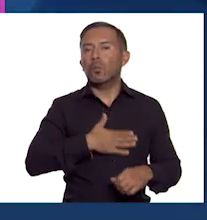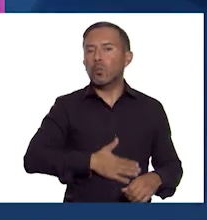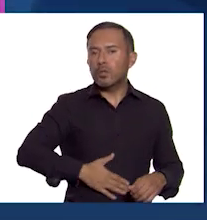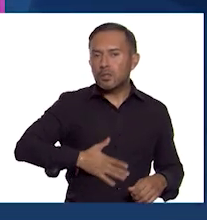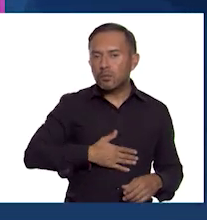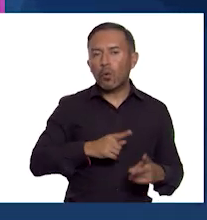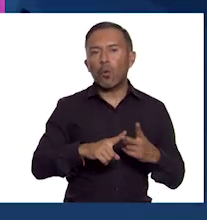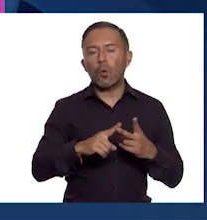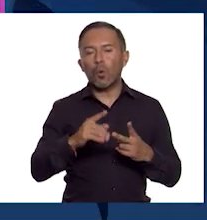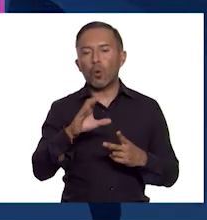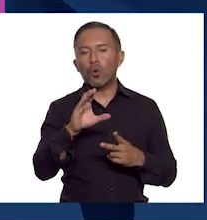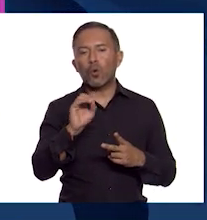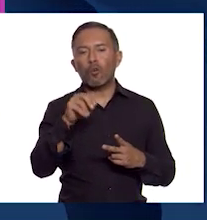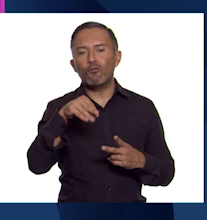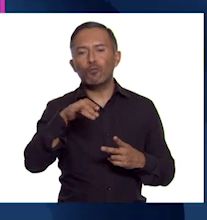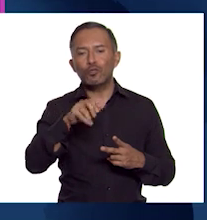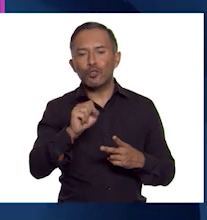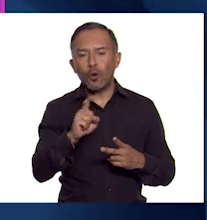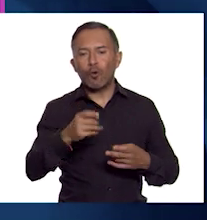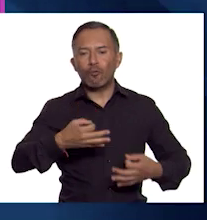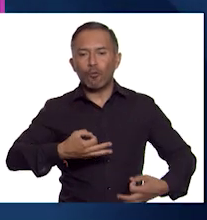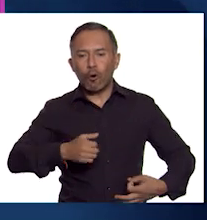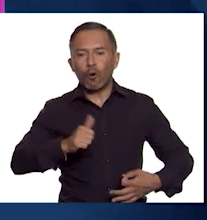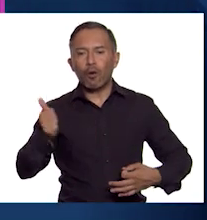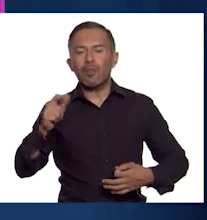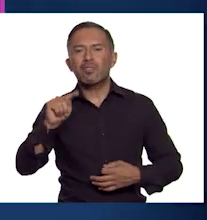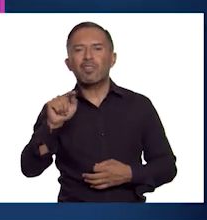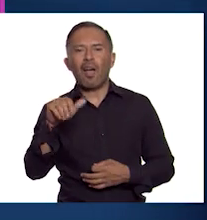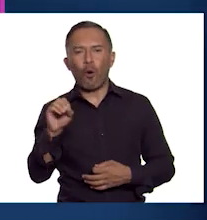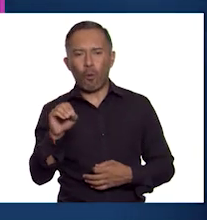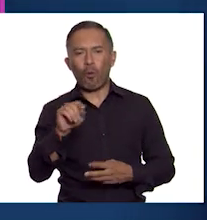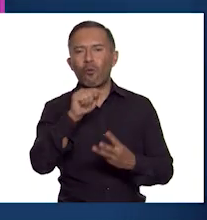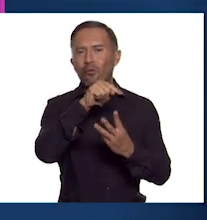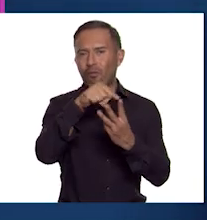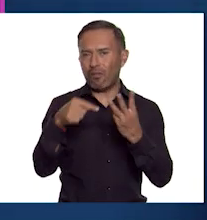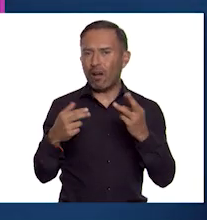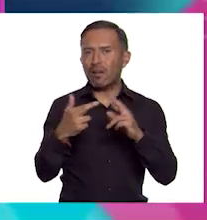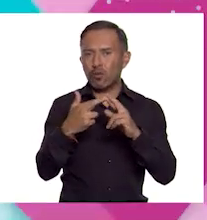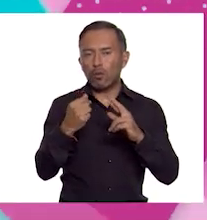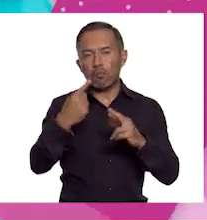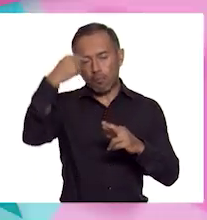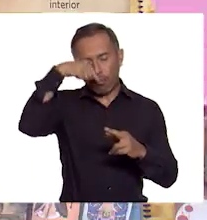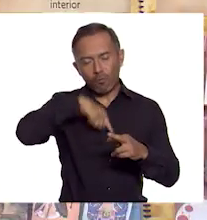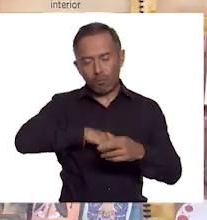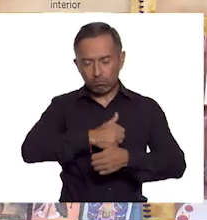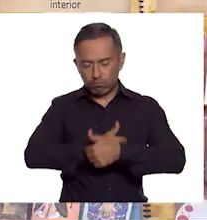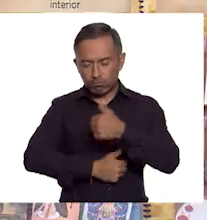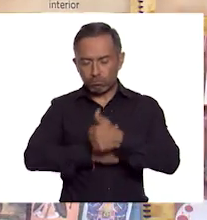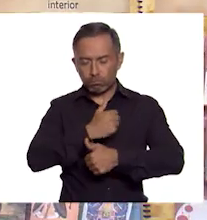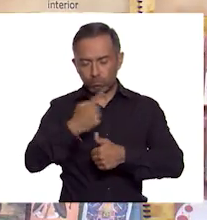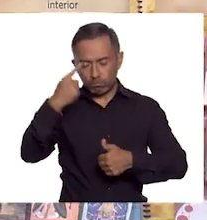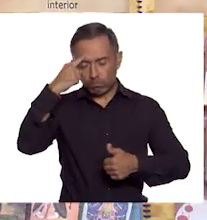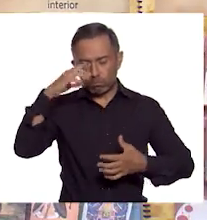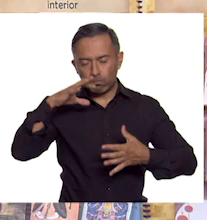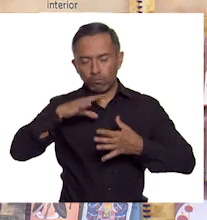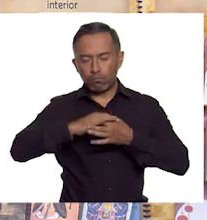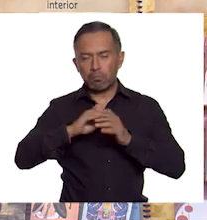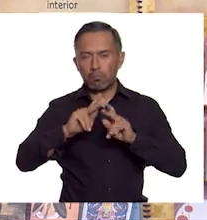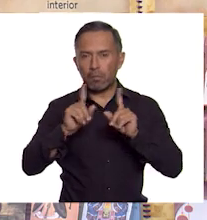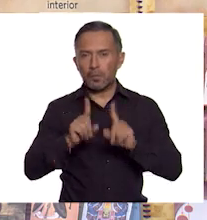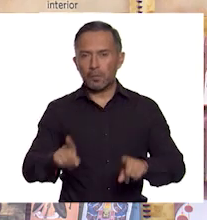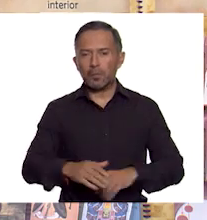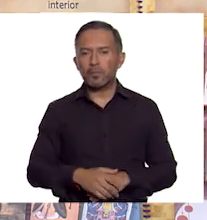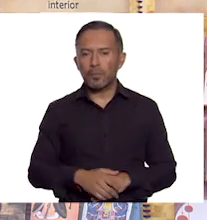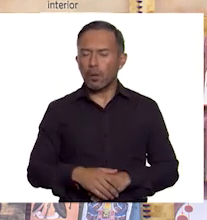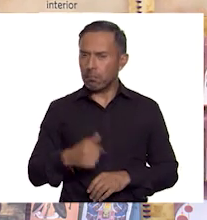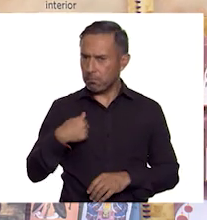taoísmo, religiones basadas en la búsqueda de la armonía interior. Me pregunto si la intención de las religiones